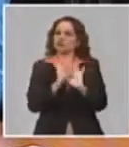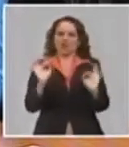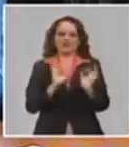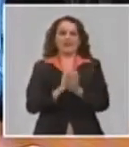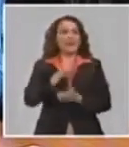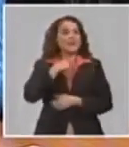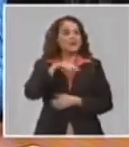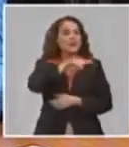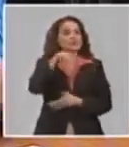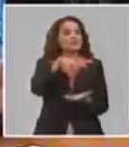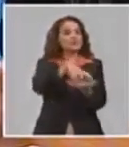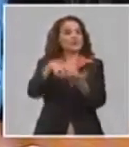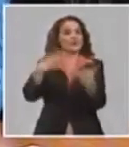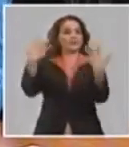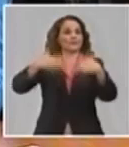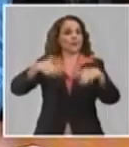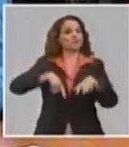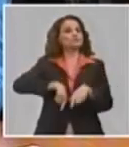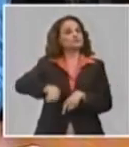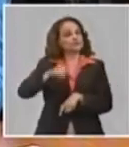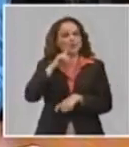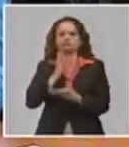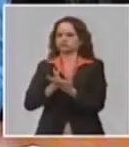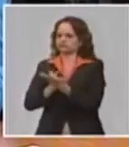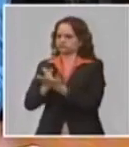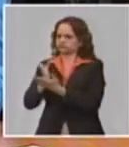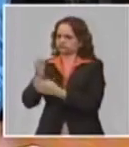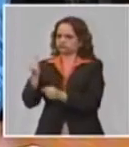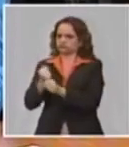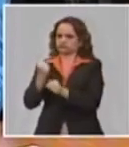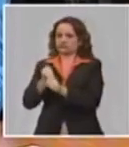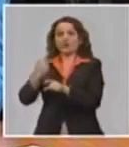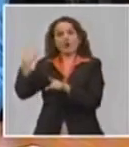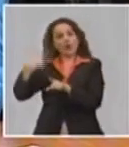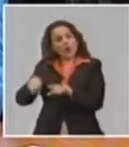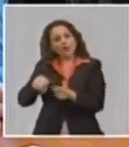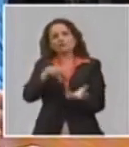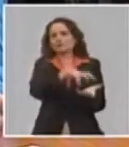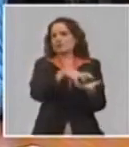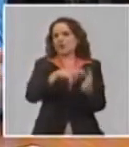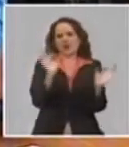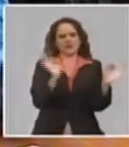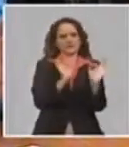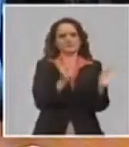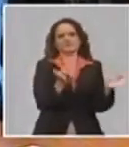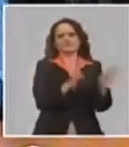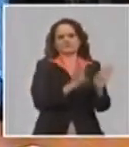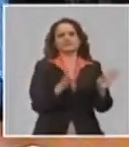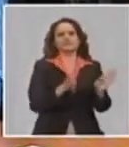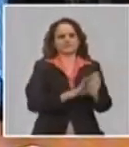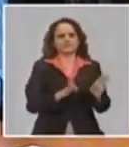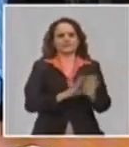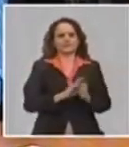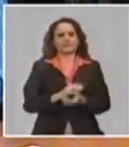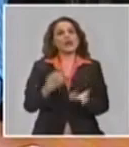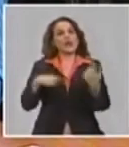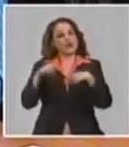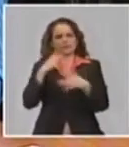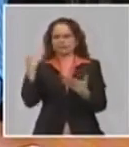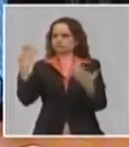de la economía se ha mantenido elaborando prácticamente a tiempo completo, con excepción de aquellas actividades que han tenido una afectación,